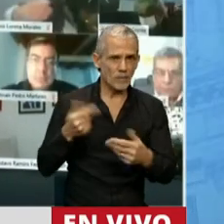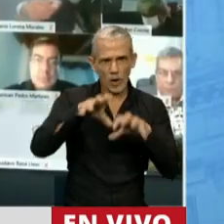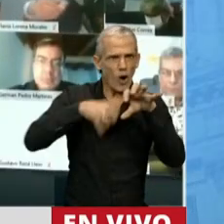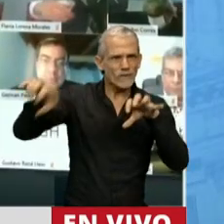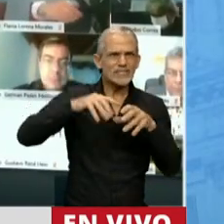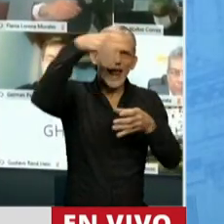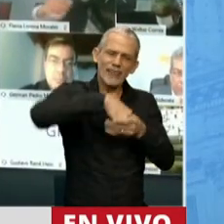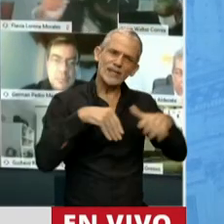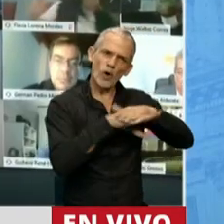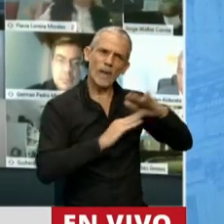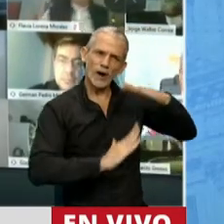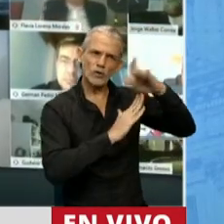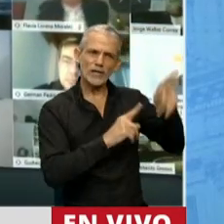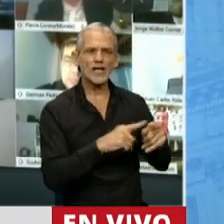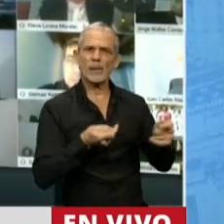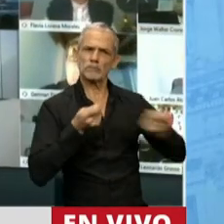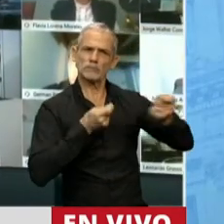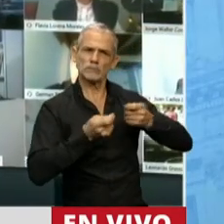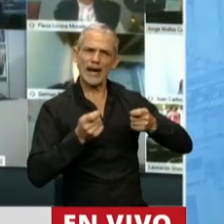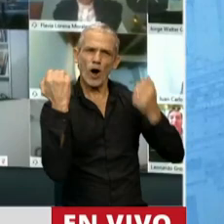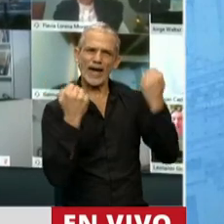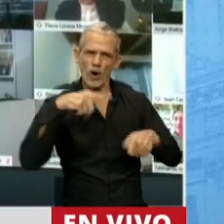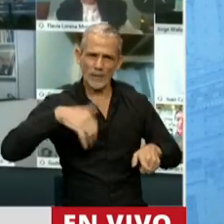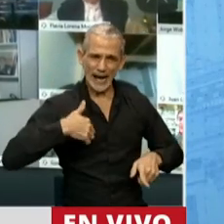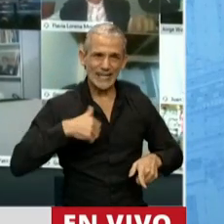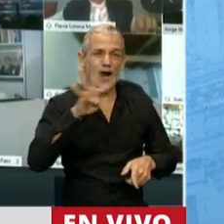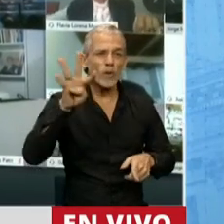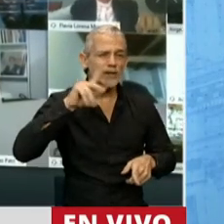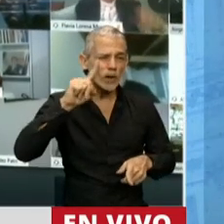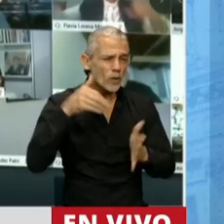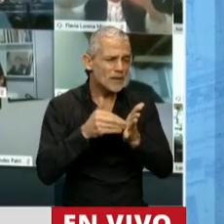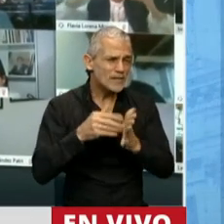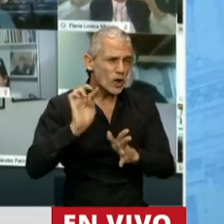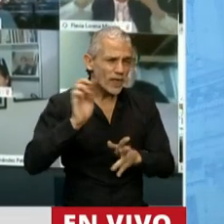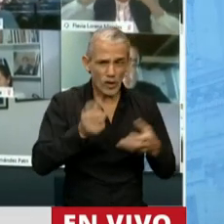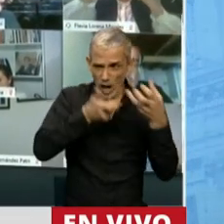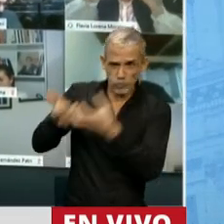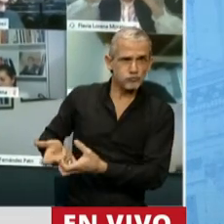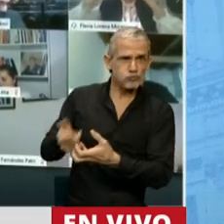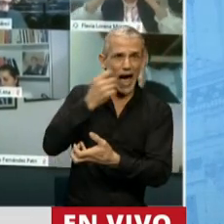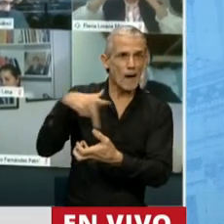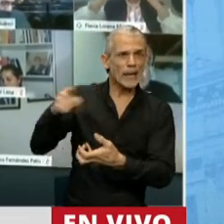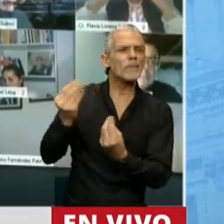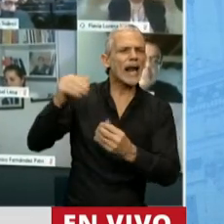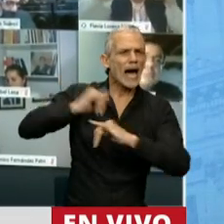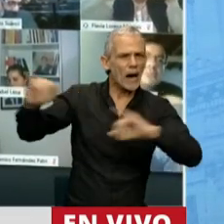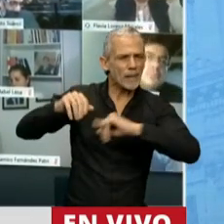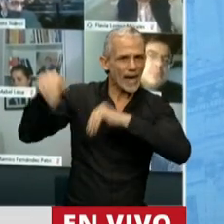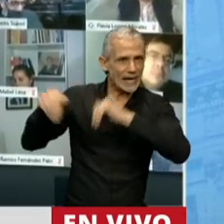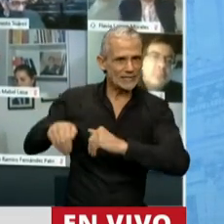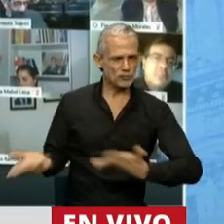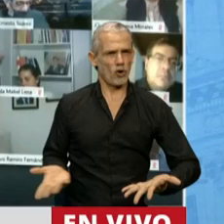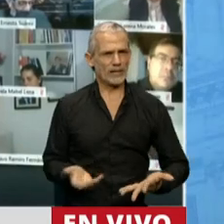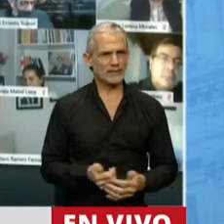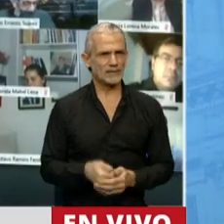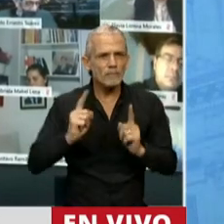Banco Central para que digite la economía argentina? Viene por sus 44 mil millones de dólares que le dio a Macri para que gane las elecciones. Entonces, como